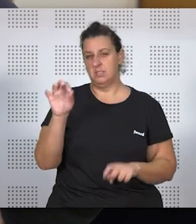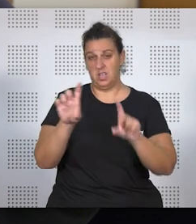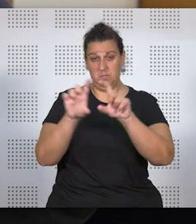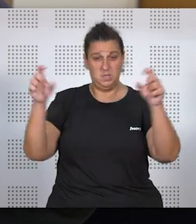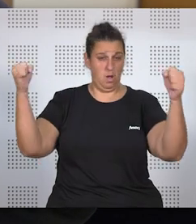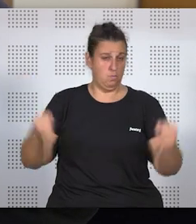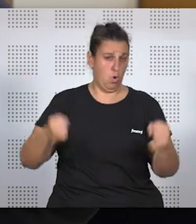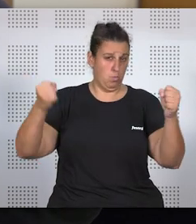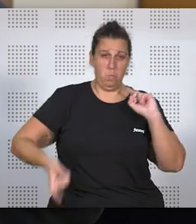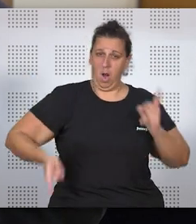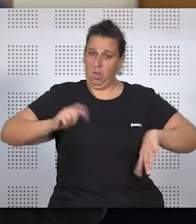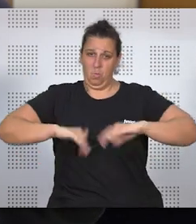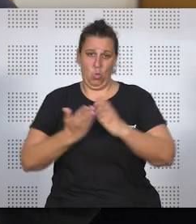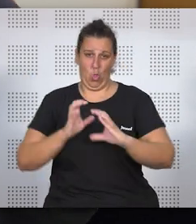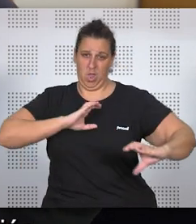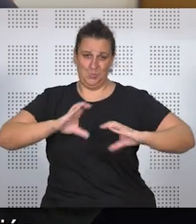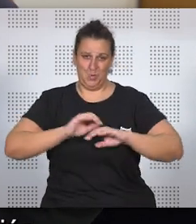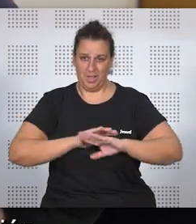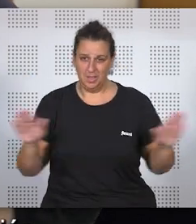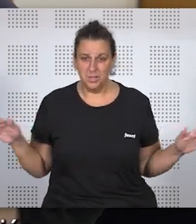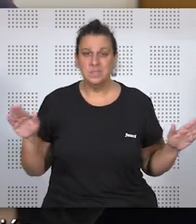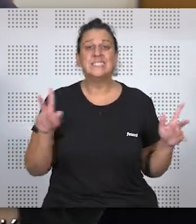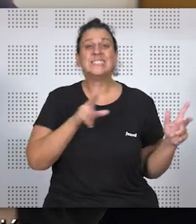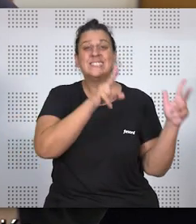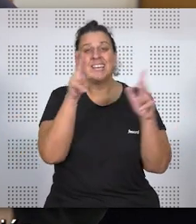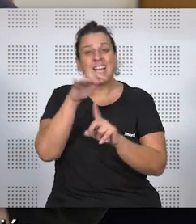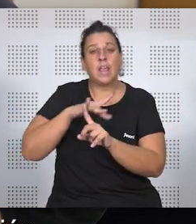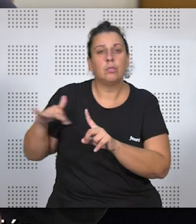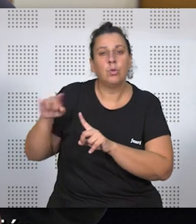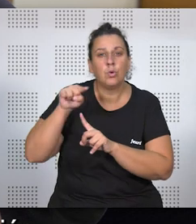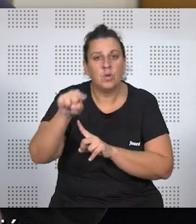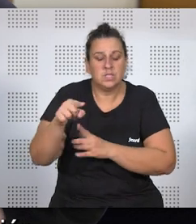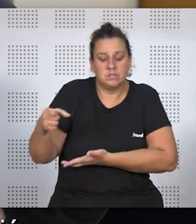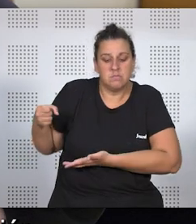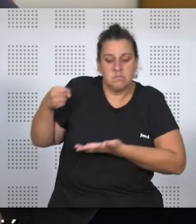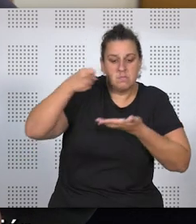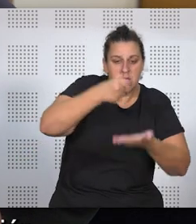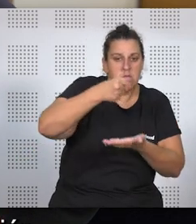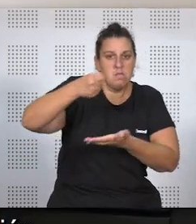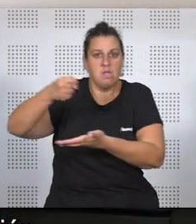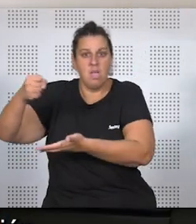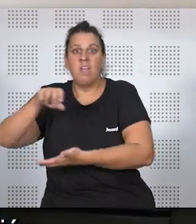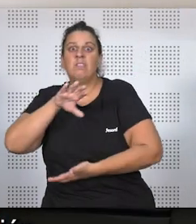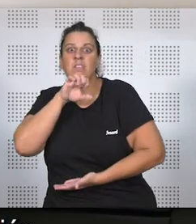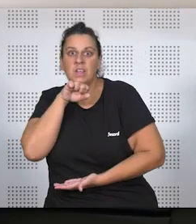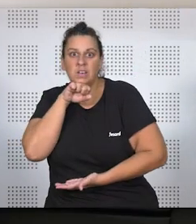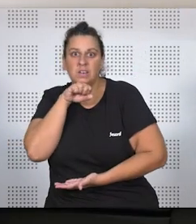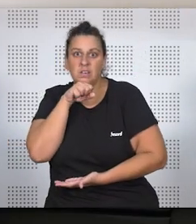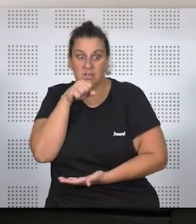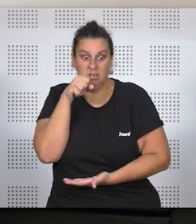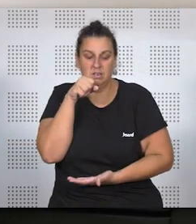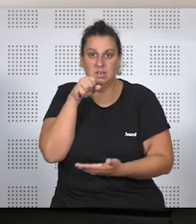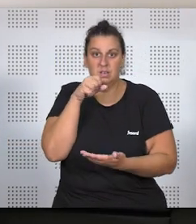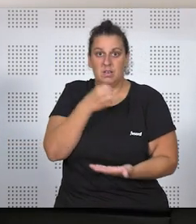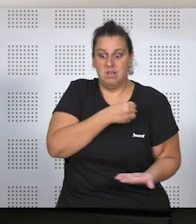empresa de estas que domina el mundo de comunicación, y toda la serie va en torno a eso, esa idea de la sucesión, quién de los hijos o de los allegados será